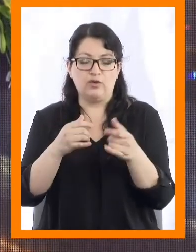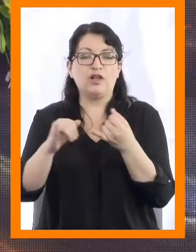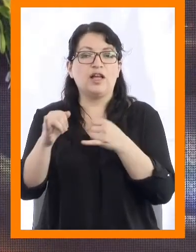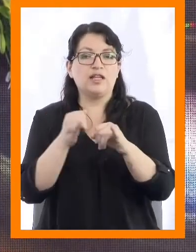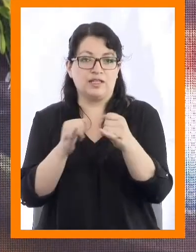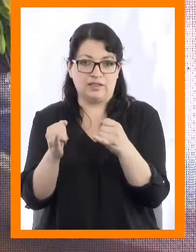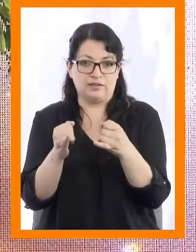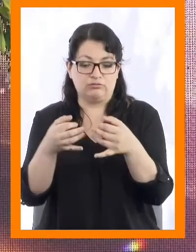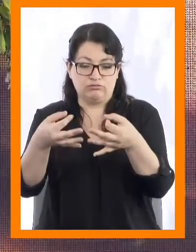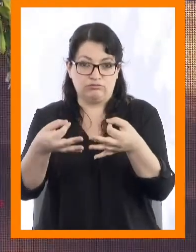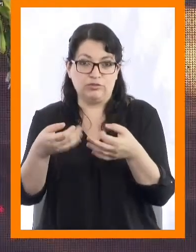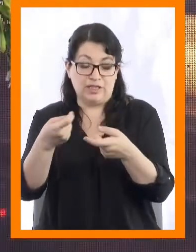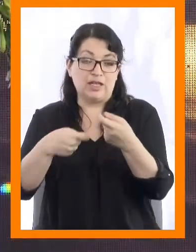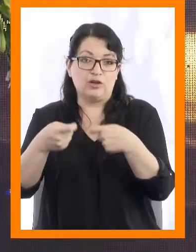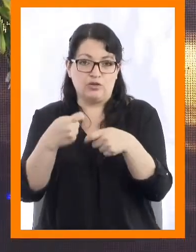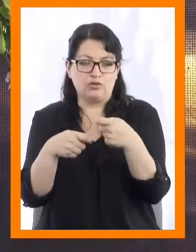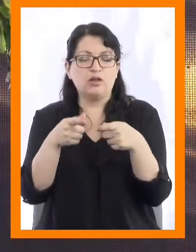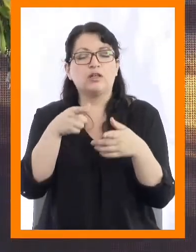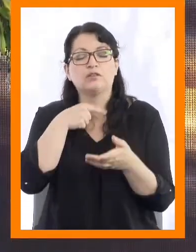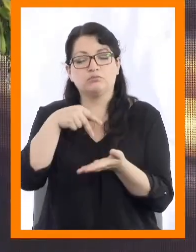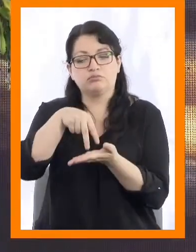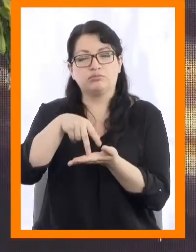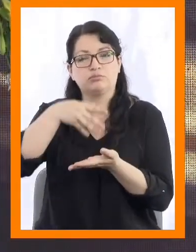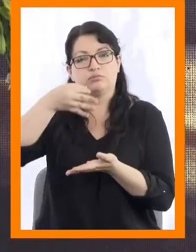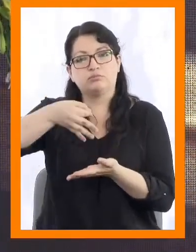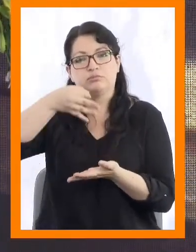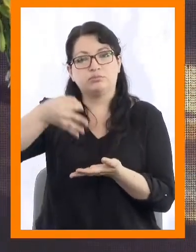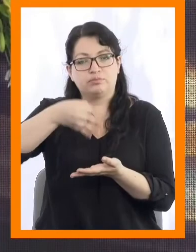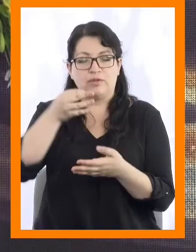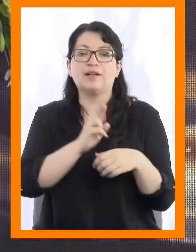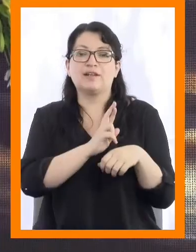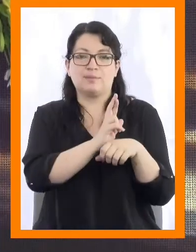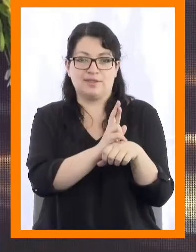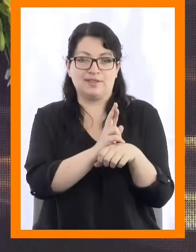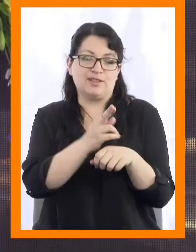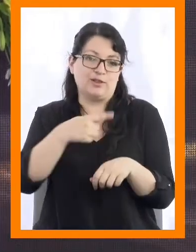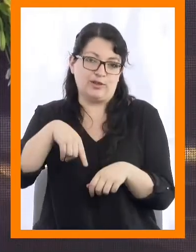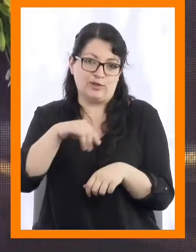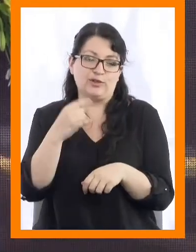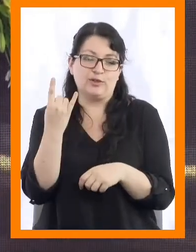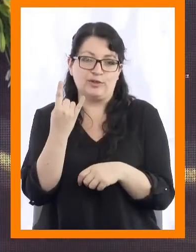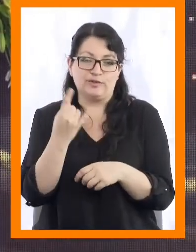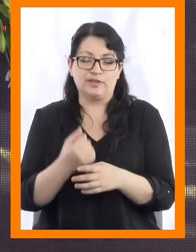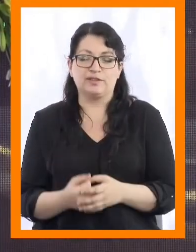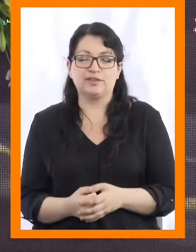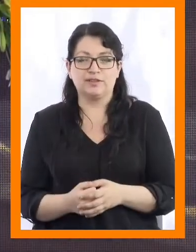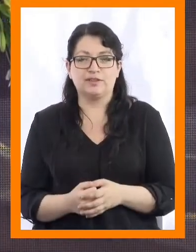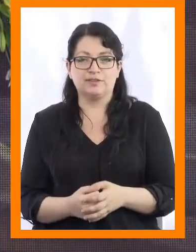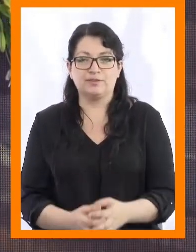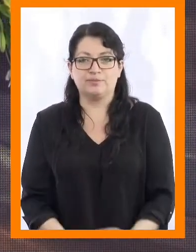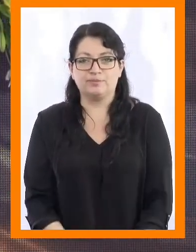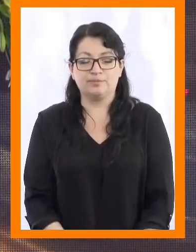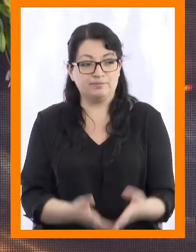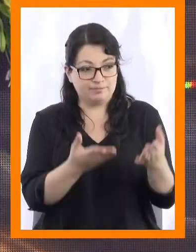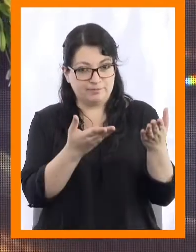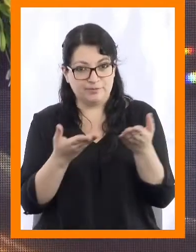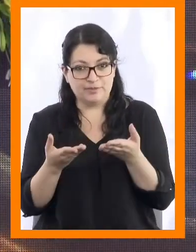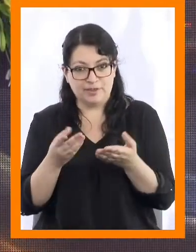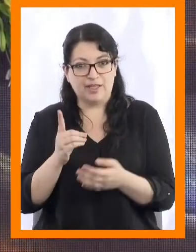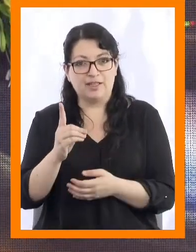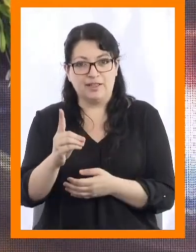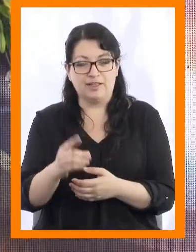quien ha querido entregar unas palabras en nombre de nuestra institución. Señor decano.